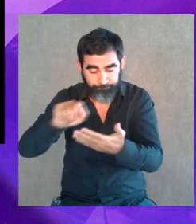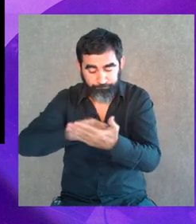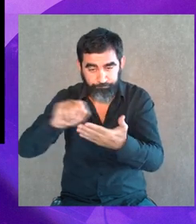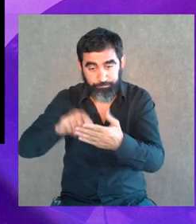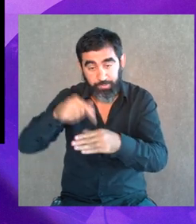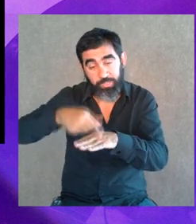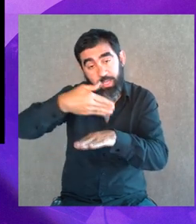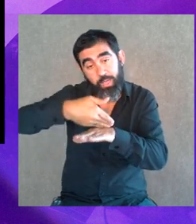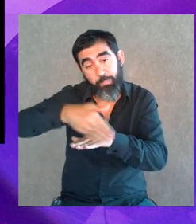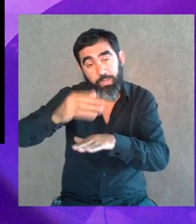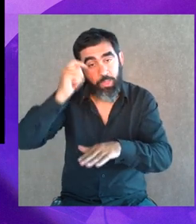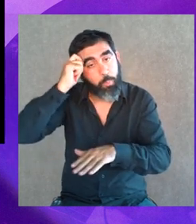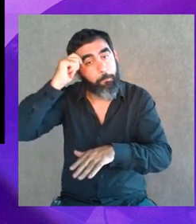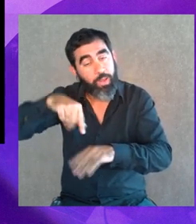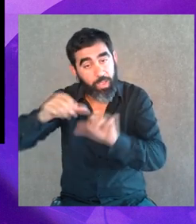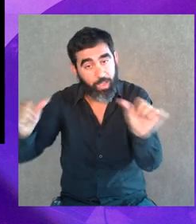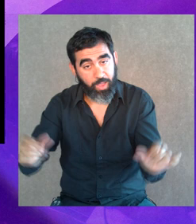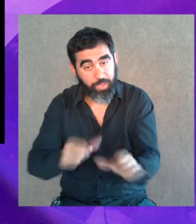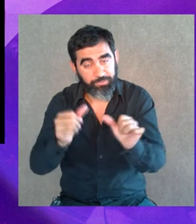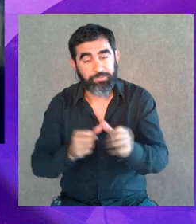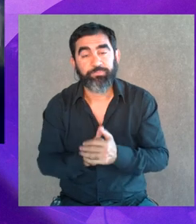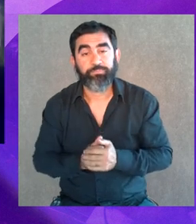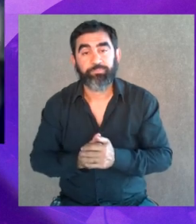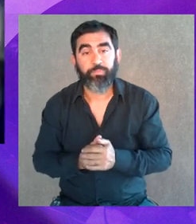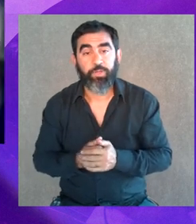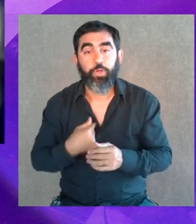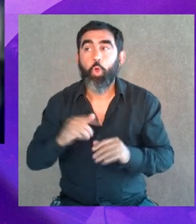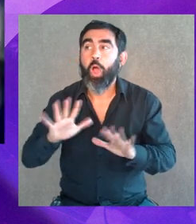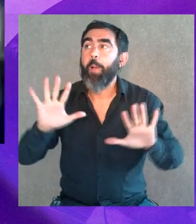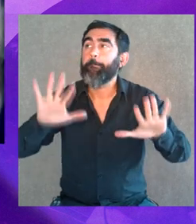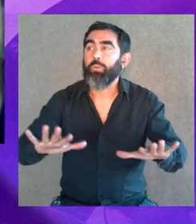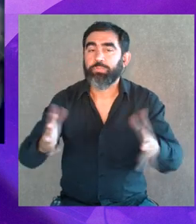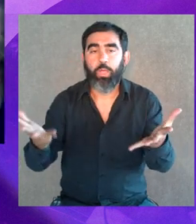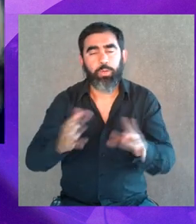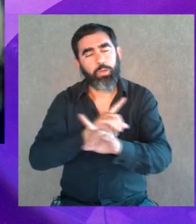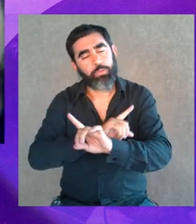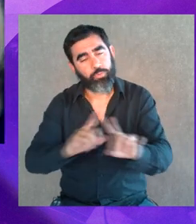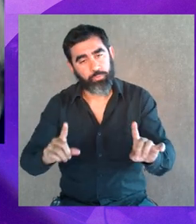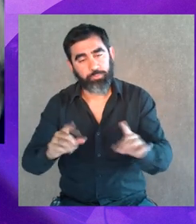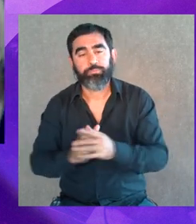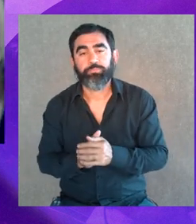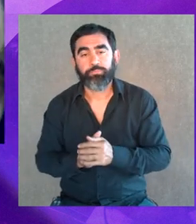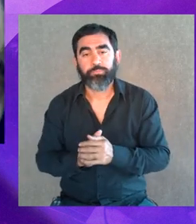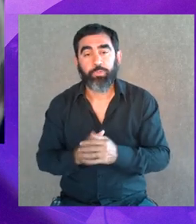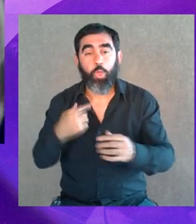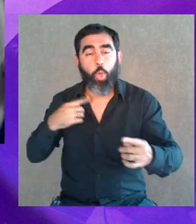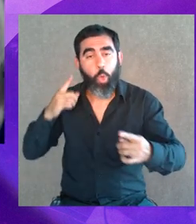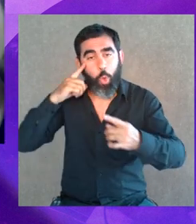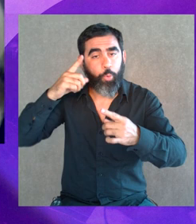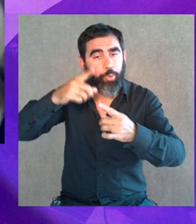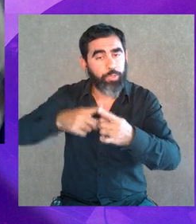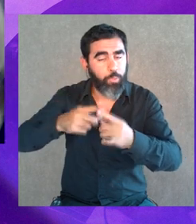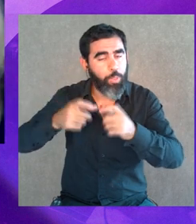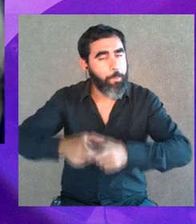partir de ahí continuar una estrategia. No es que la estrategia esté en pausa. Claro. Nosotros lo que hemos apostado es a